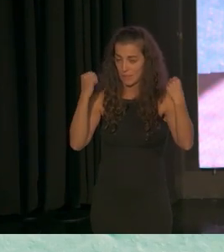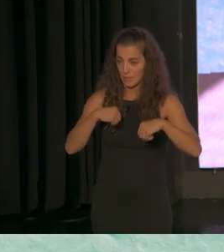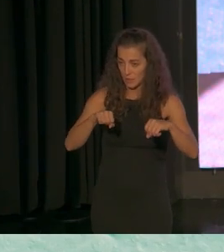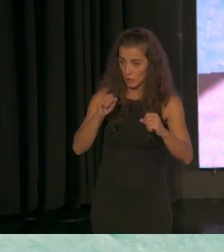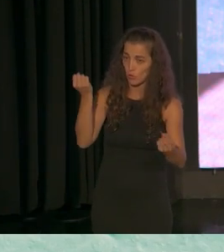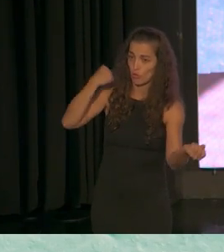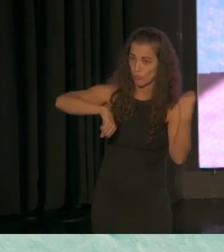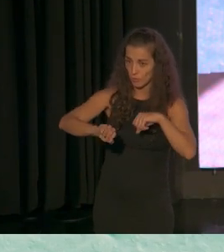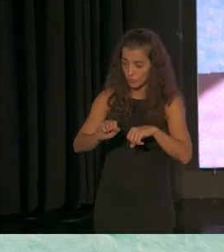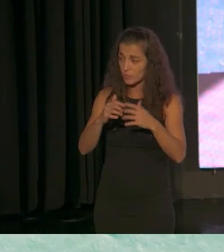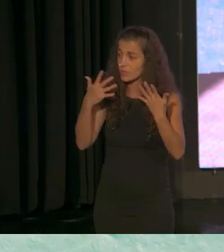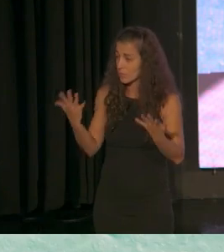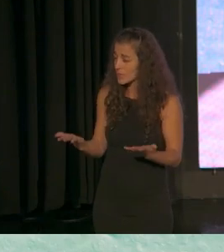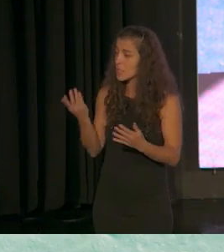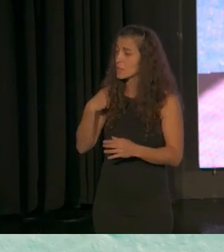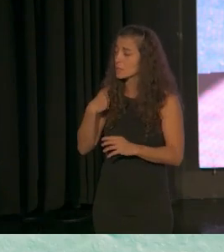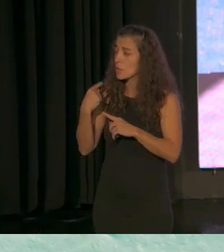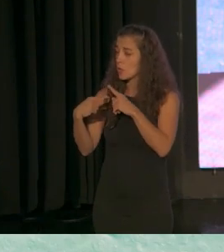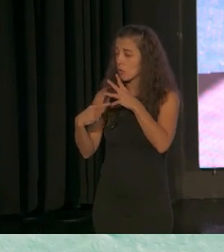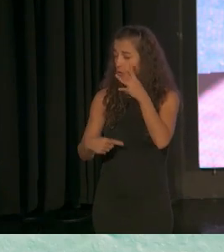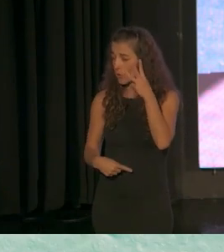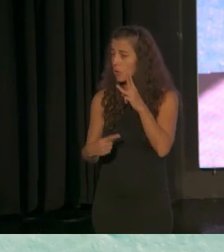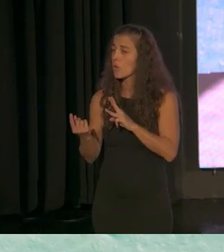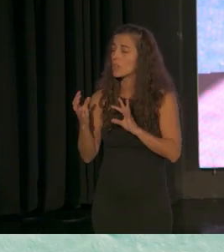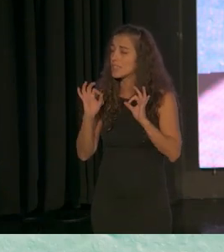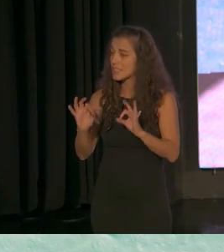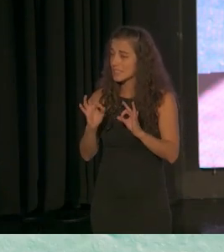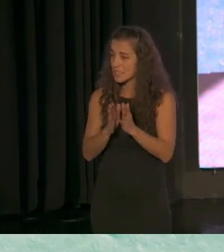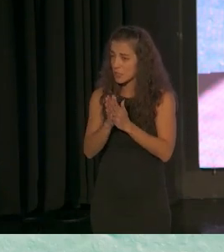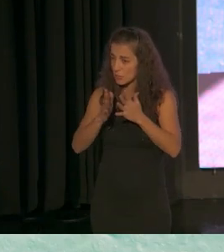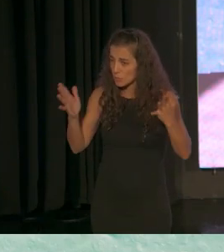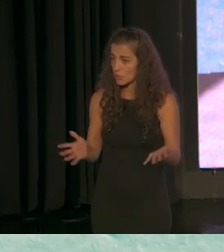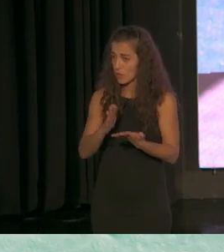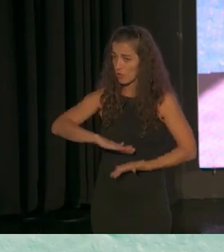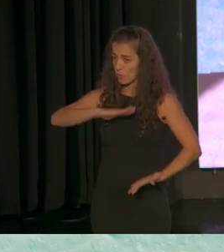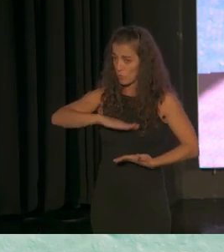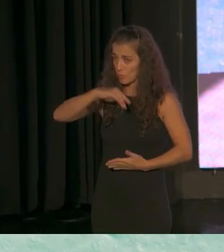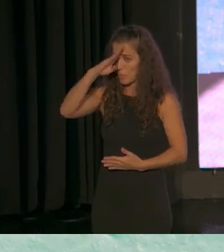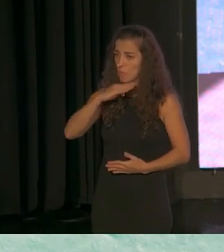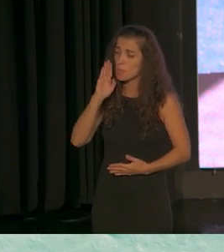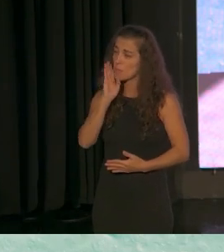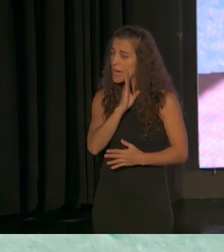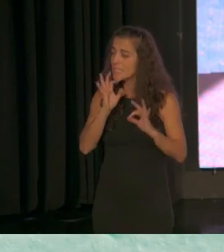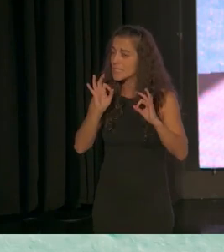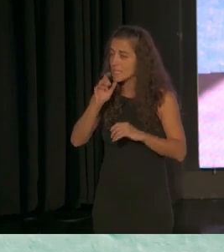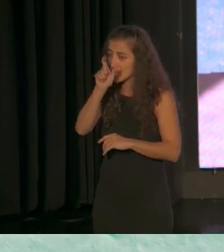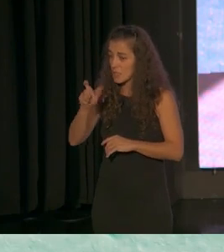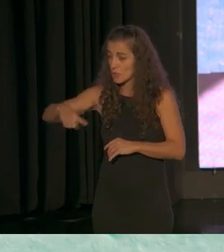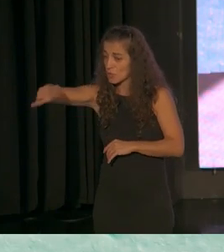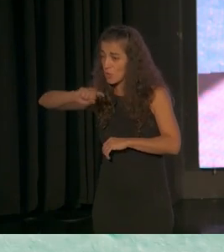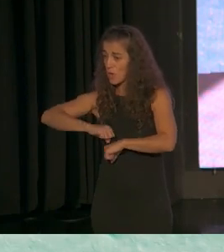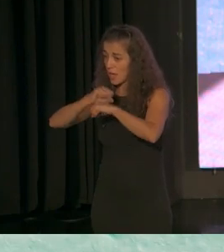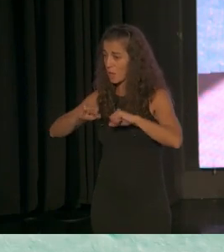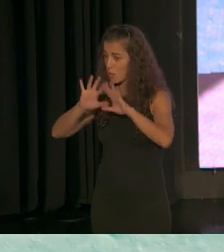componentes para promover una competencia parental pues siguen los patrones de cómo los adultos aprendemos y